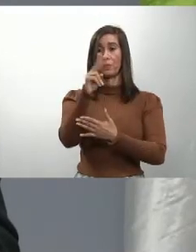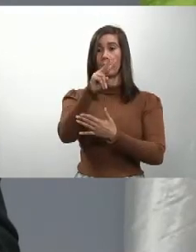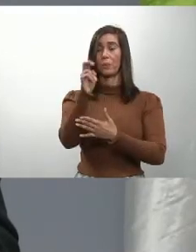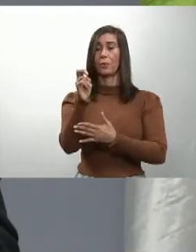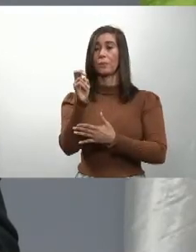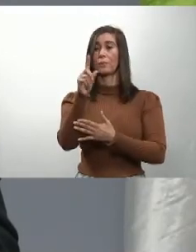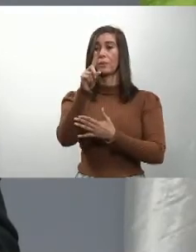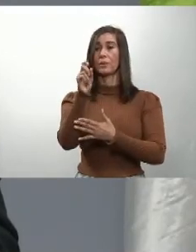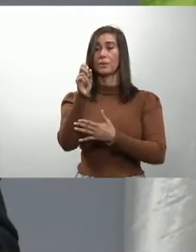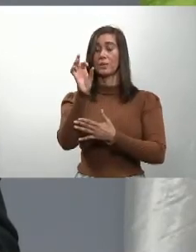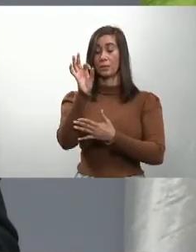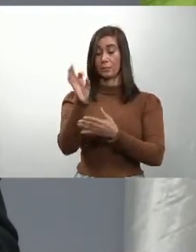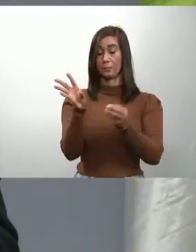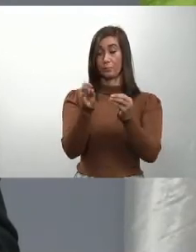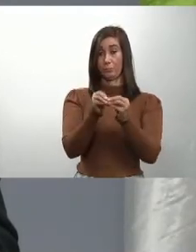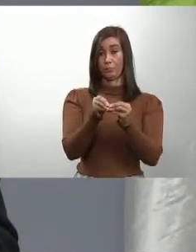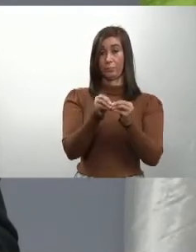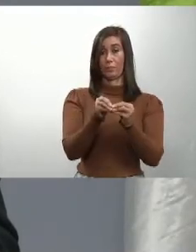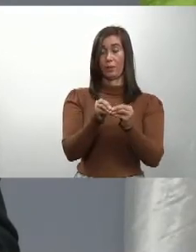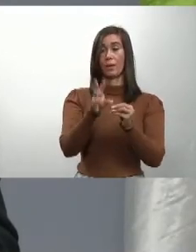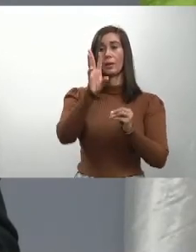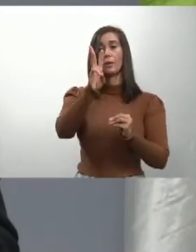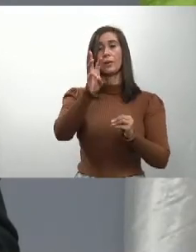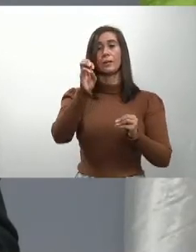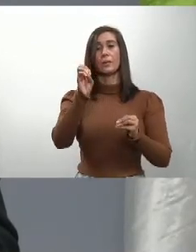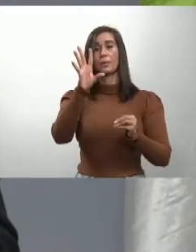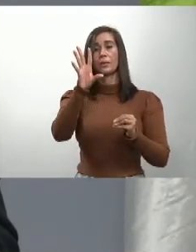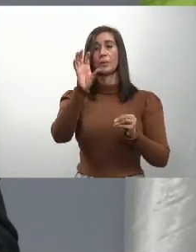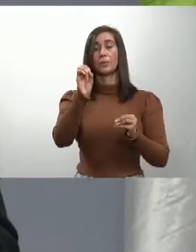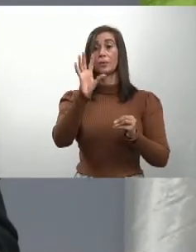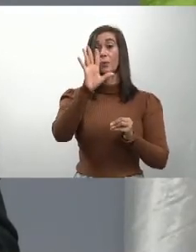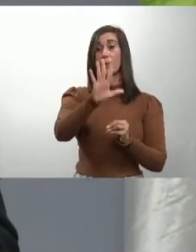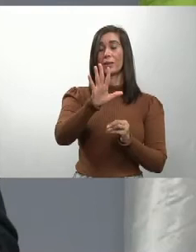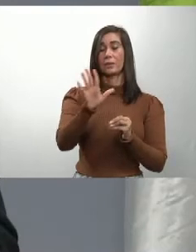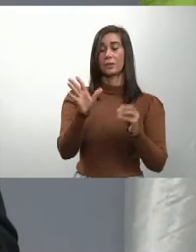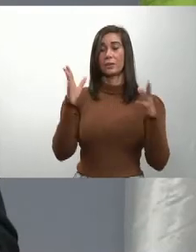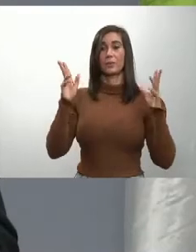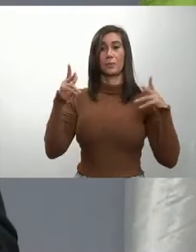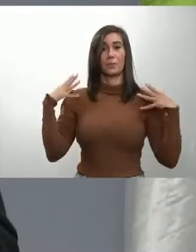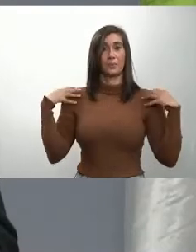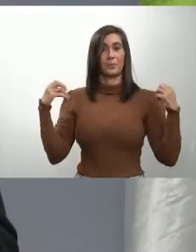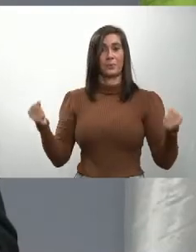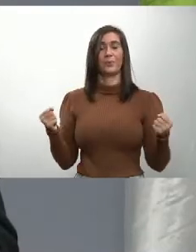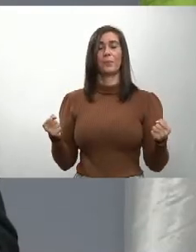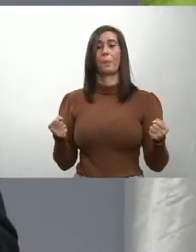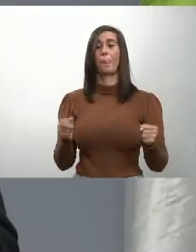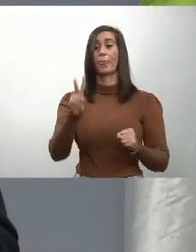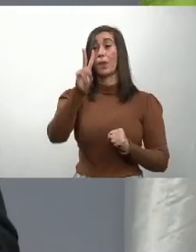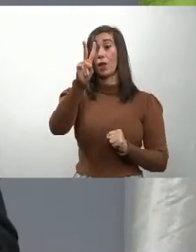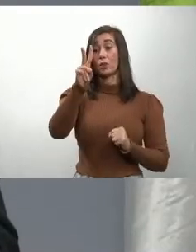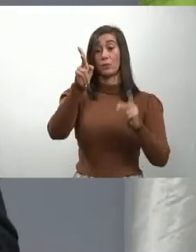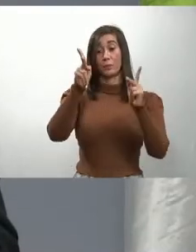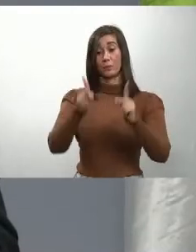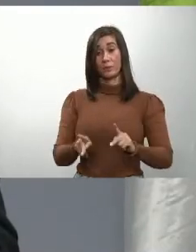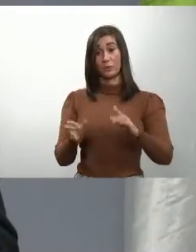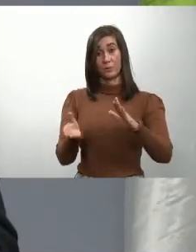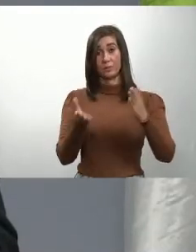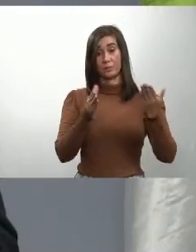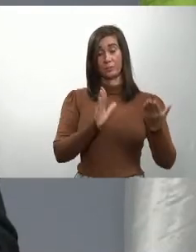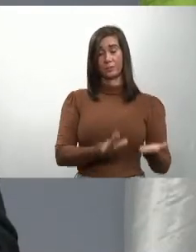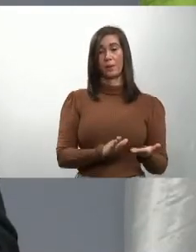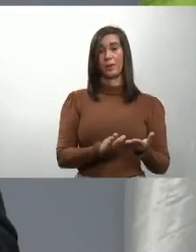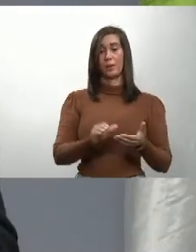.190 acumulados, 655 recuperados, 2 fallecimientos.